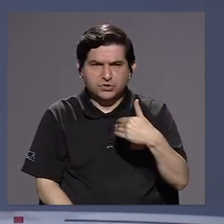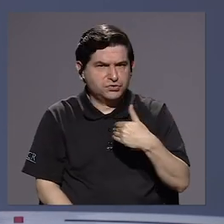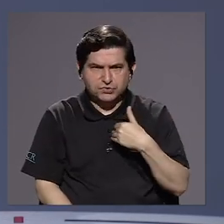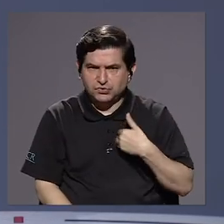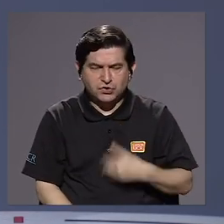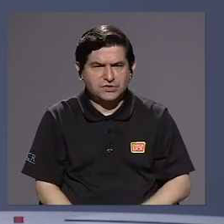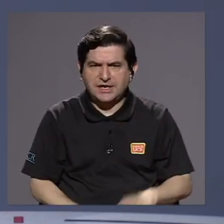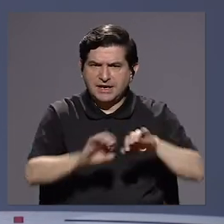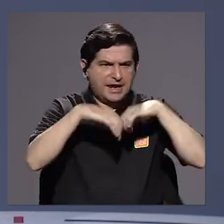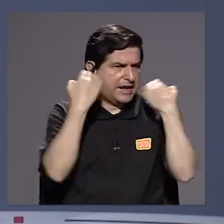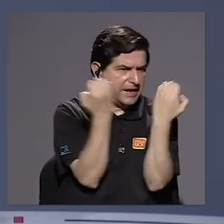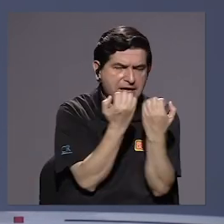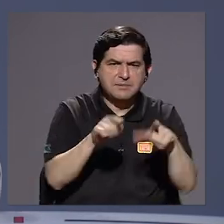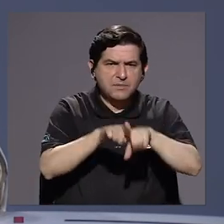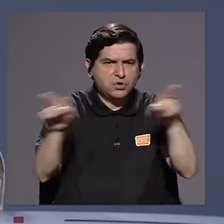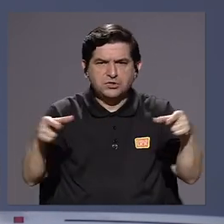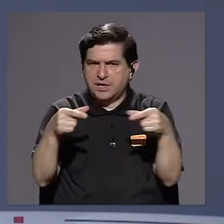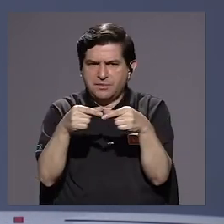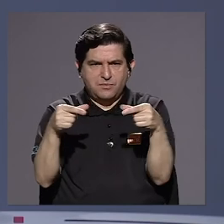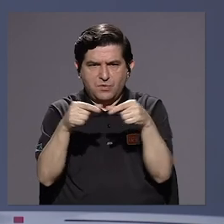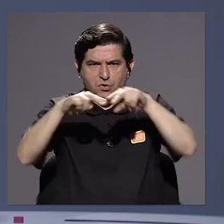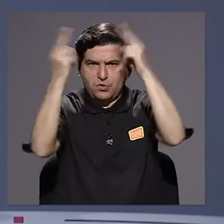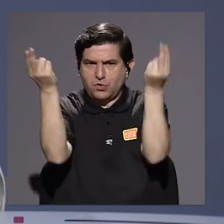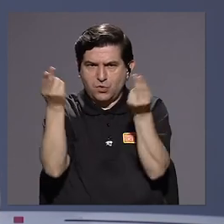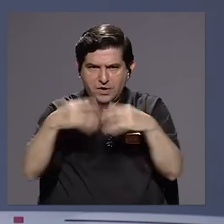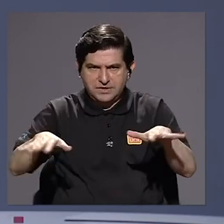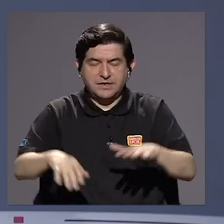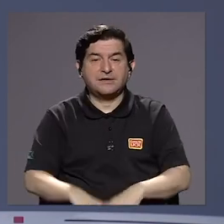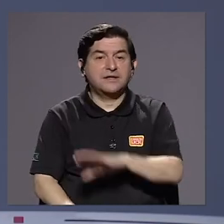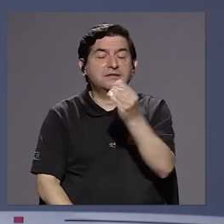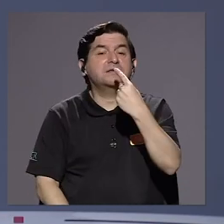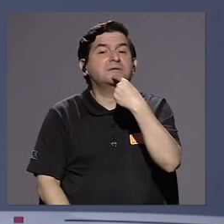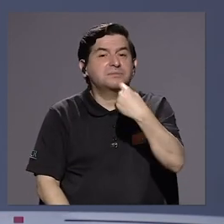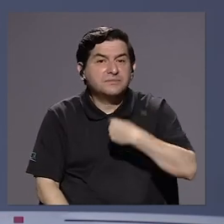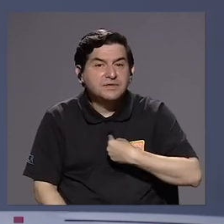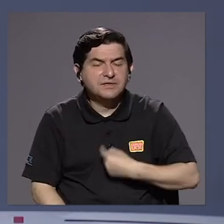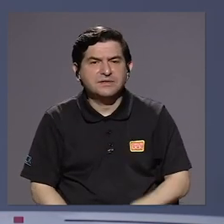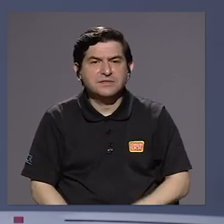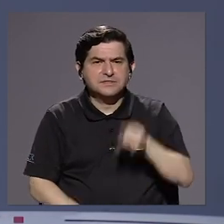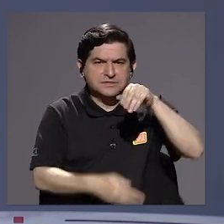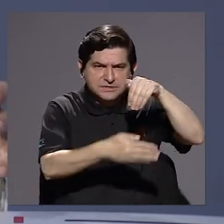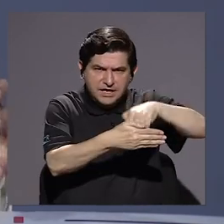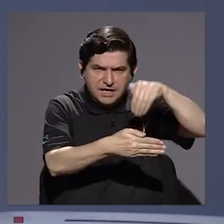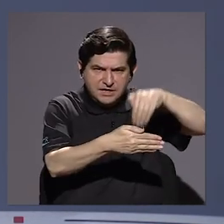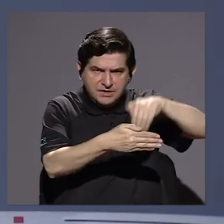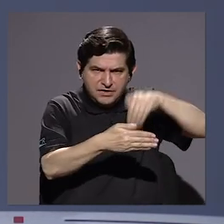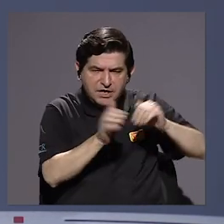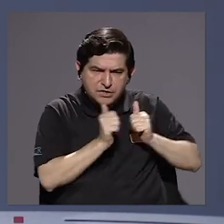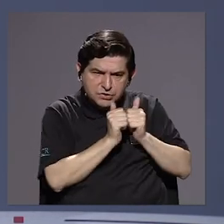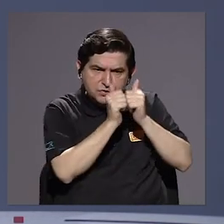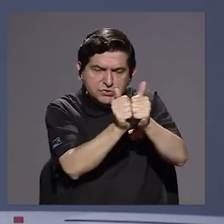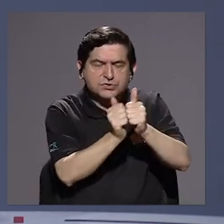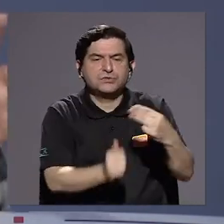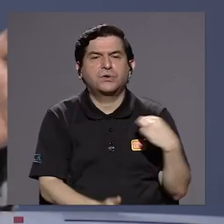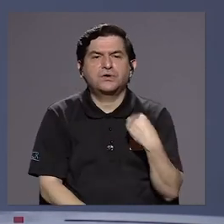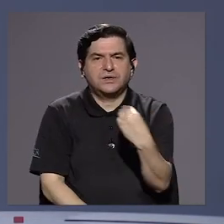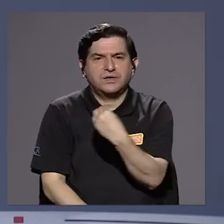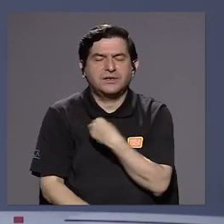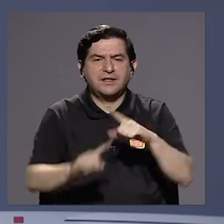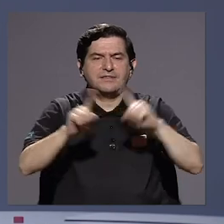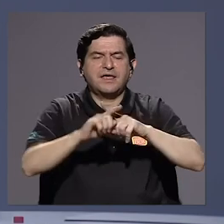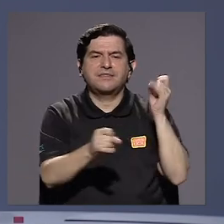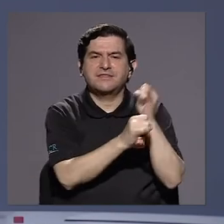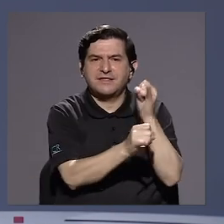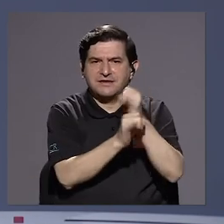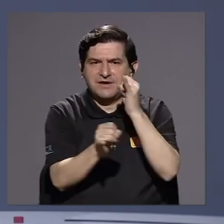dispositivos, ni cuentan con cobertura. Y también me dice que desde un registro de acompañamiento hacia el Ministerio, de diferentes